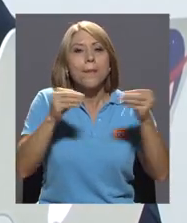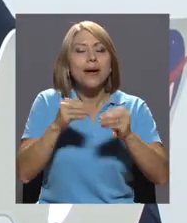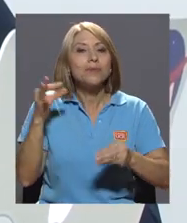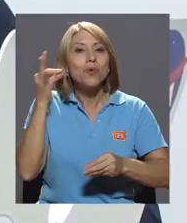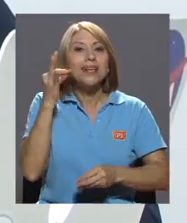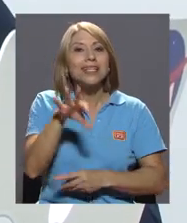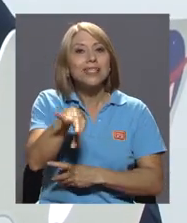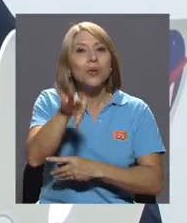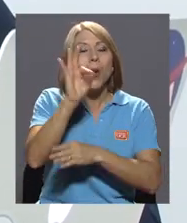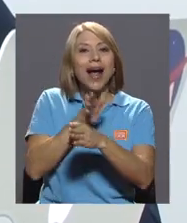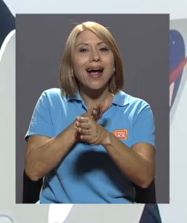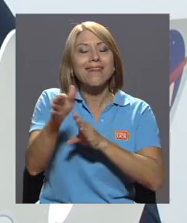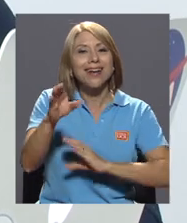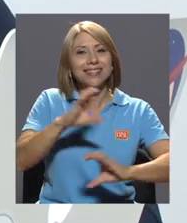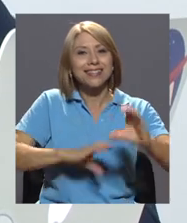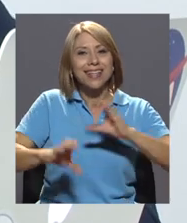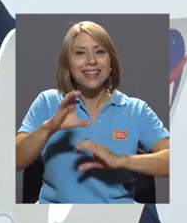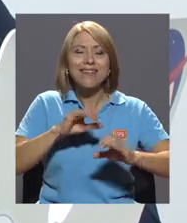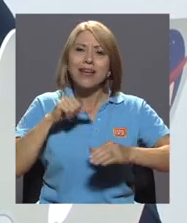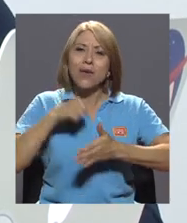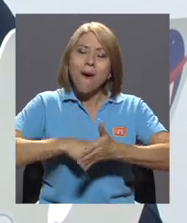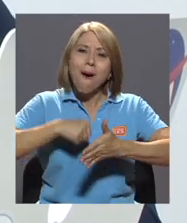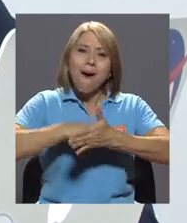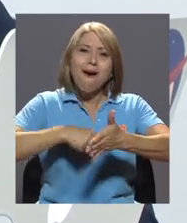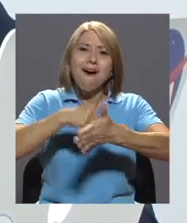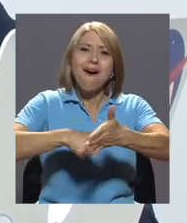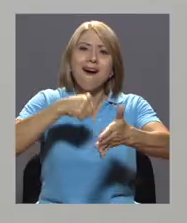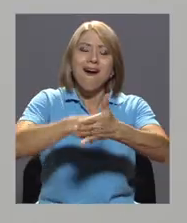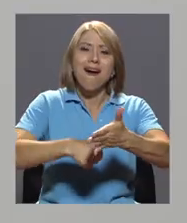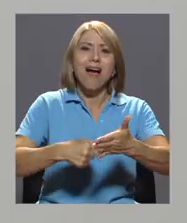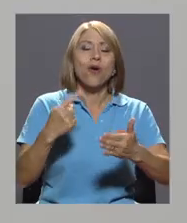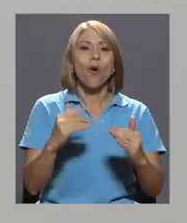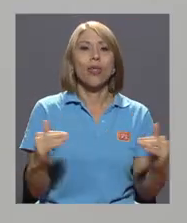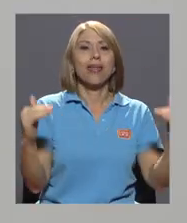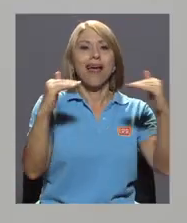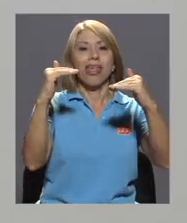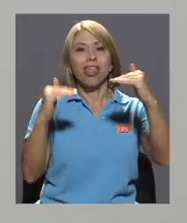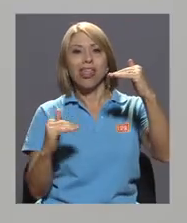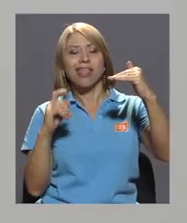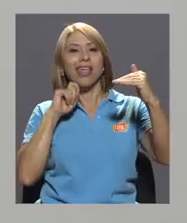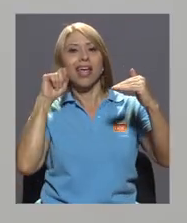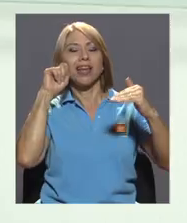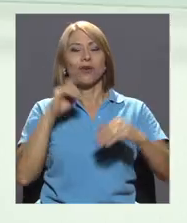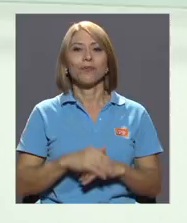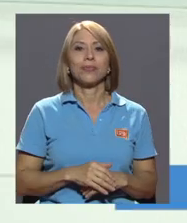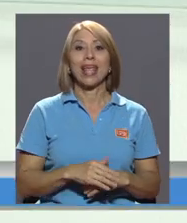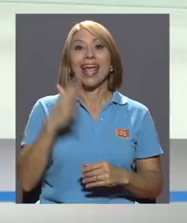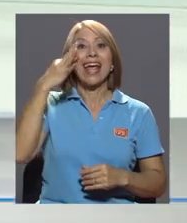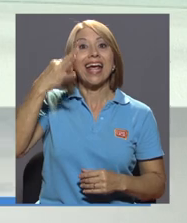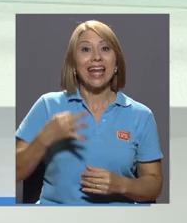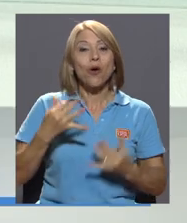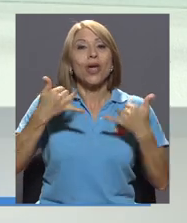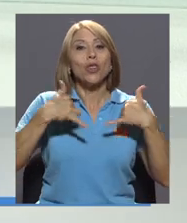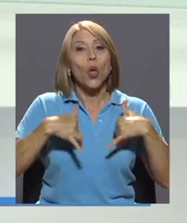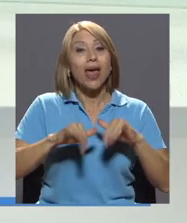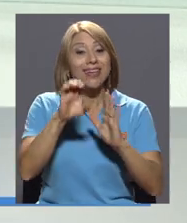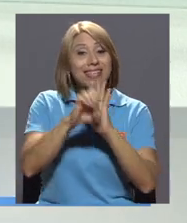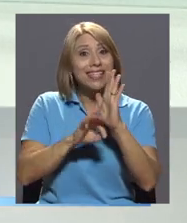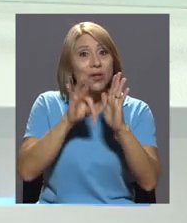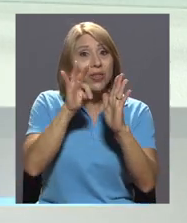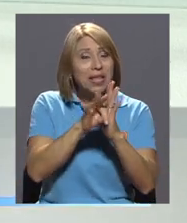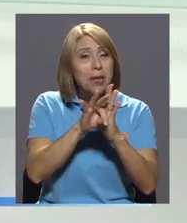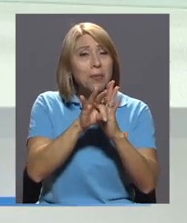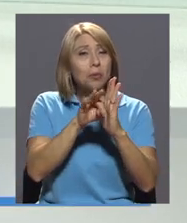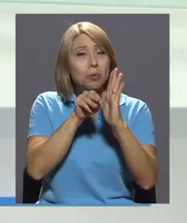escoger este tipo de carreras y luchar contra la inequidad de género. Creo que todavía tenemos que romper esos paradigmas.